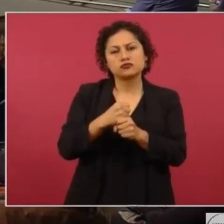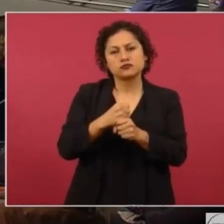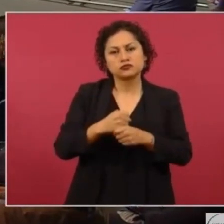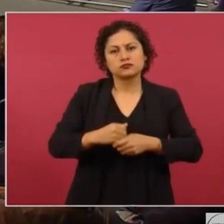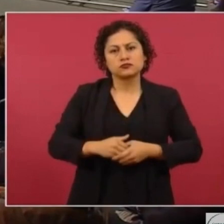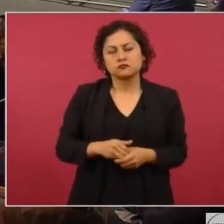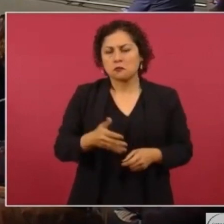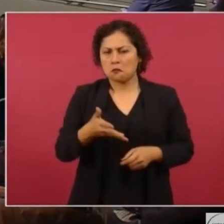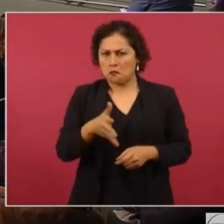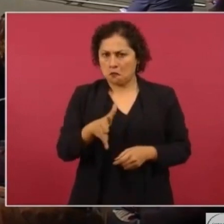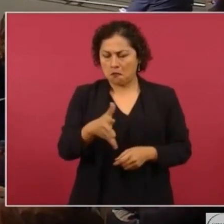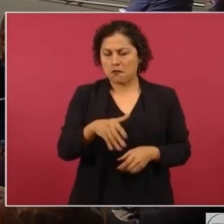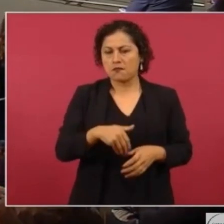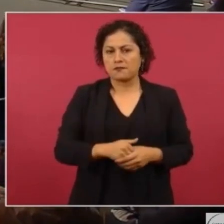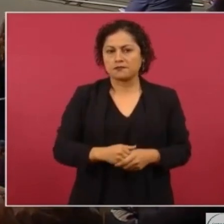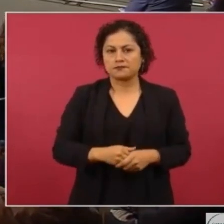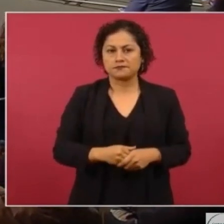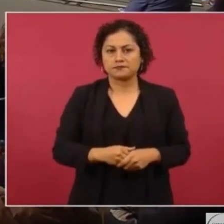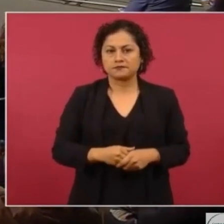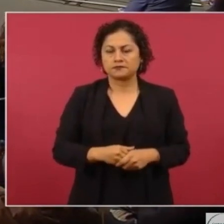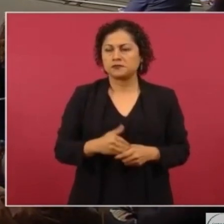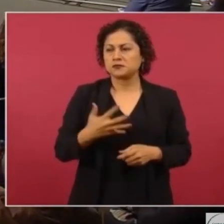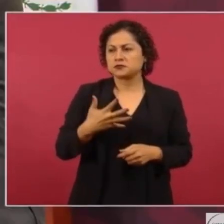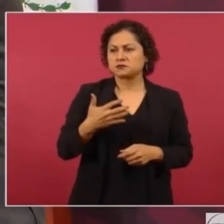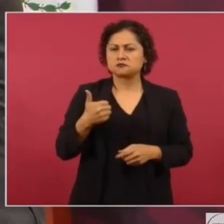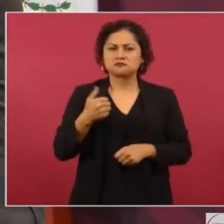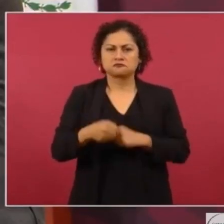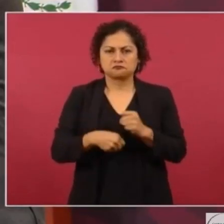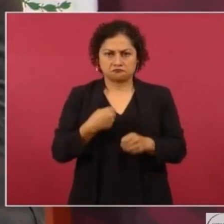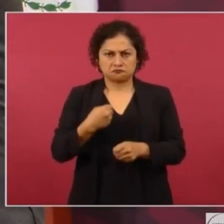aproximadamente. Cinco o seis años.